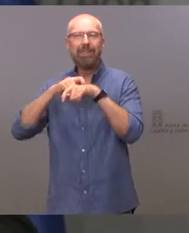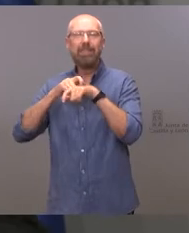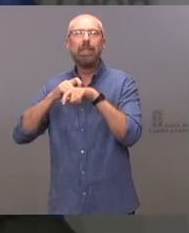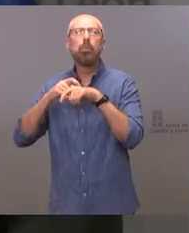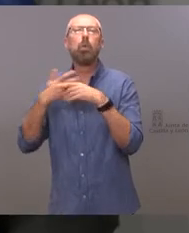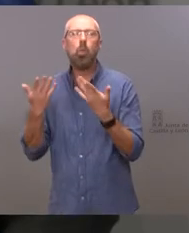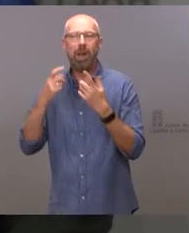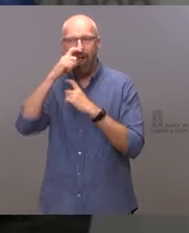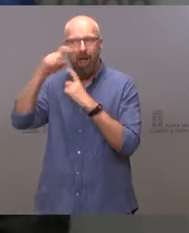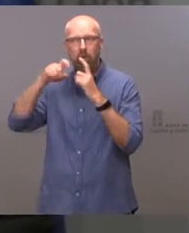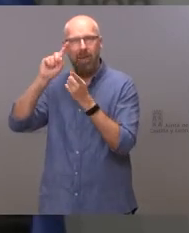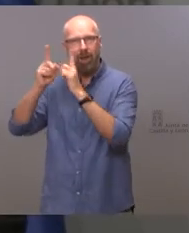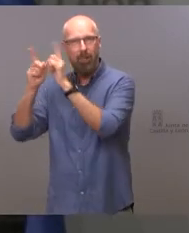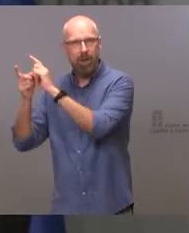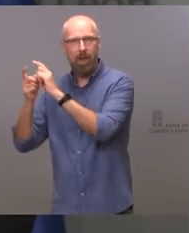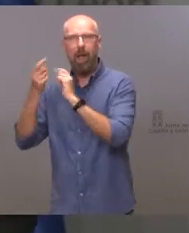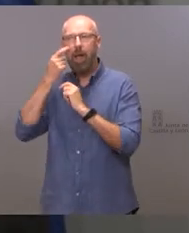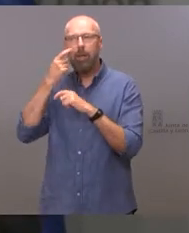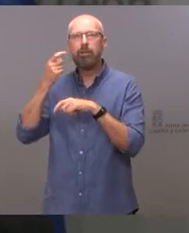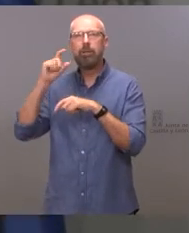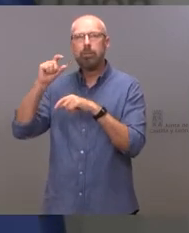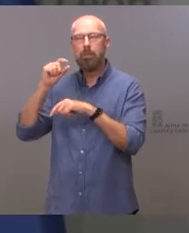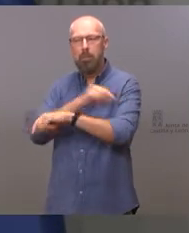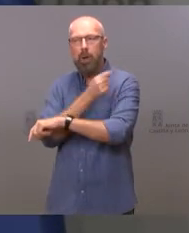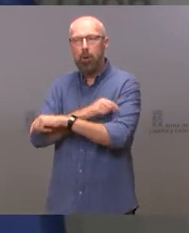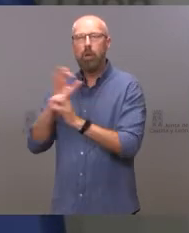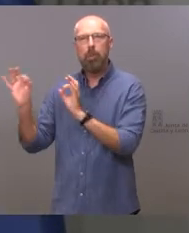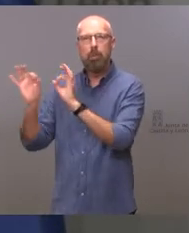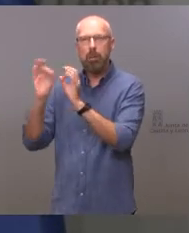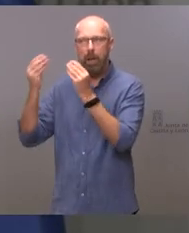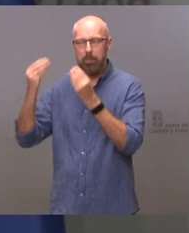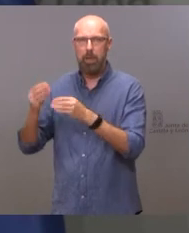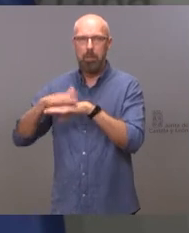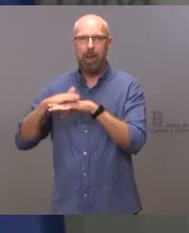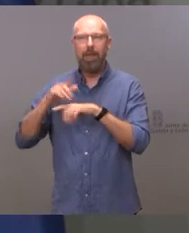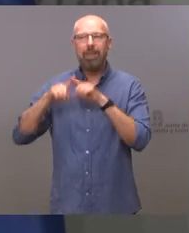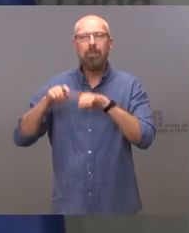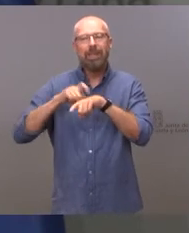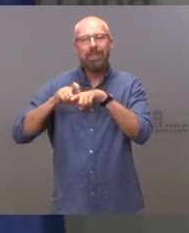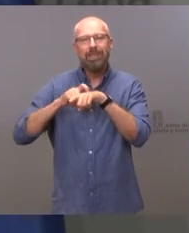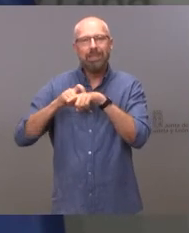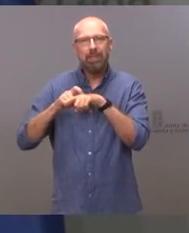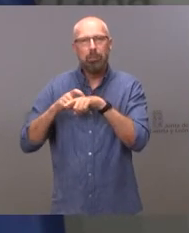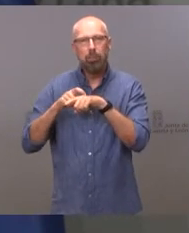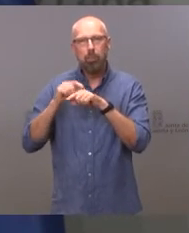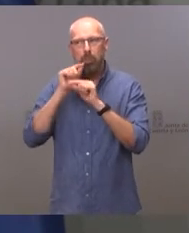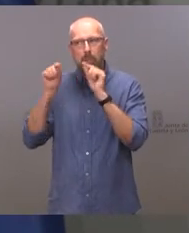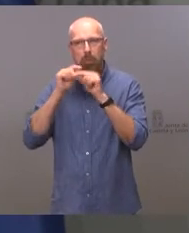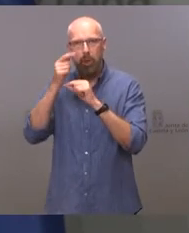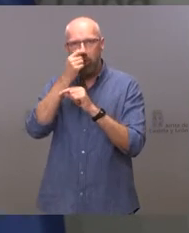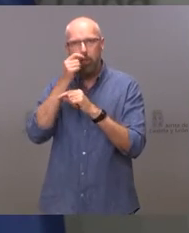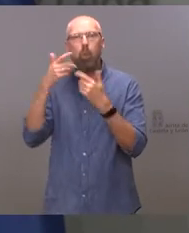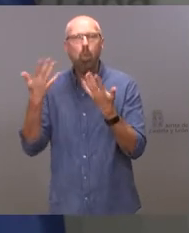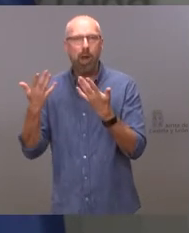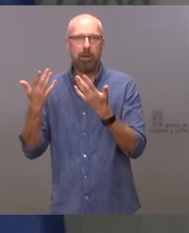vacuna. No es un problema de logística de fabricación. Es un problema de que hay un tiempo para saber qué